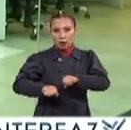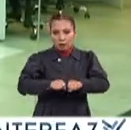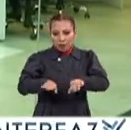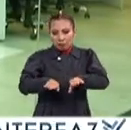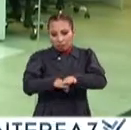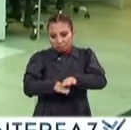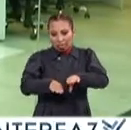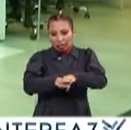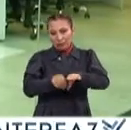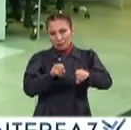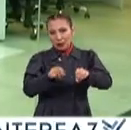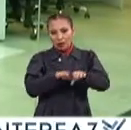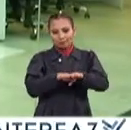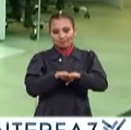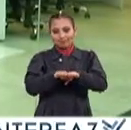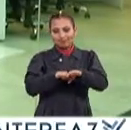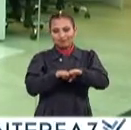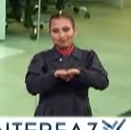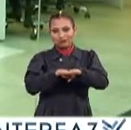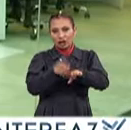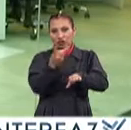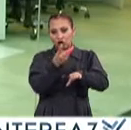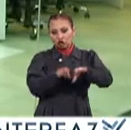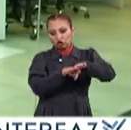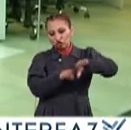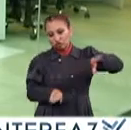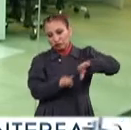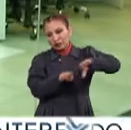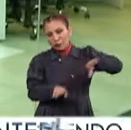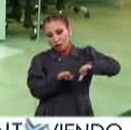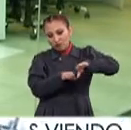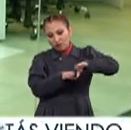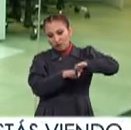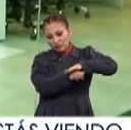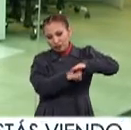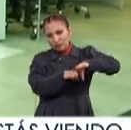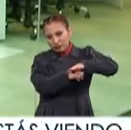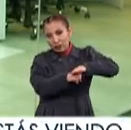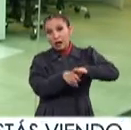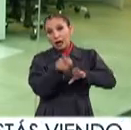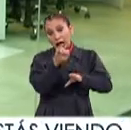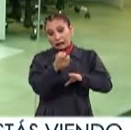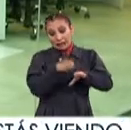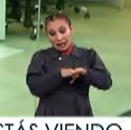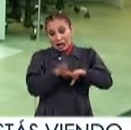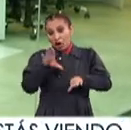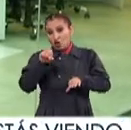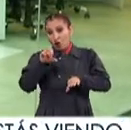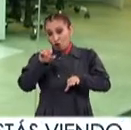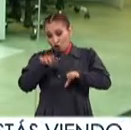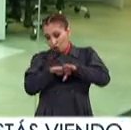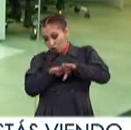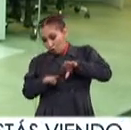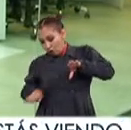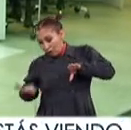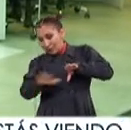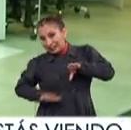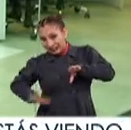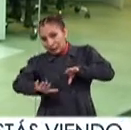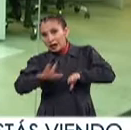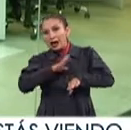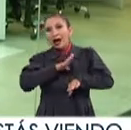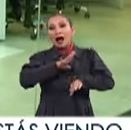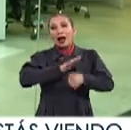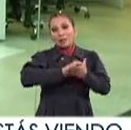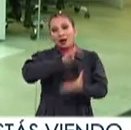sismos Por la dinámica que hay entre las dos, por el tipo de desplazamiento Y es esta placa de Cocos en donde también se han generado